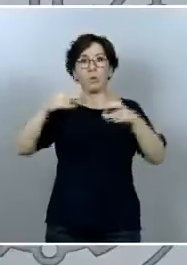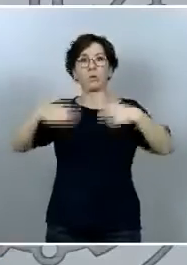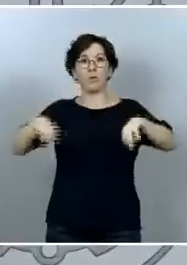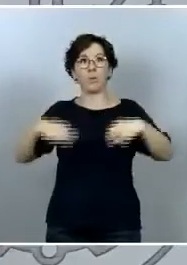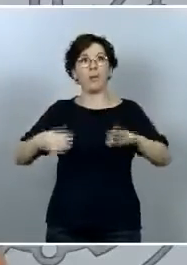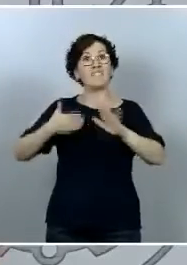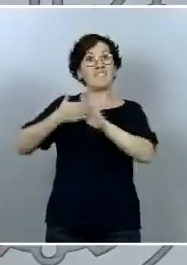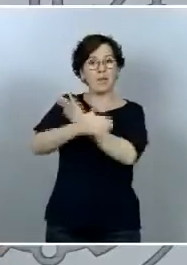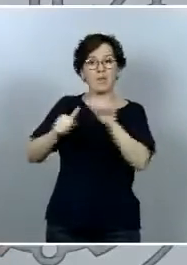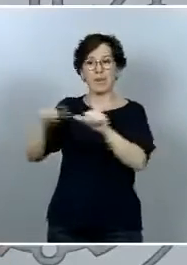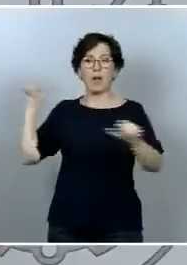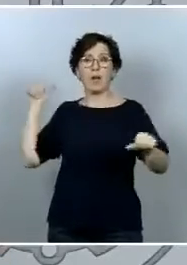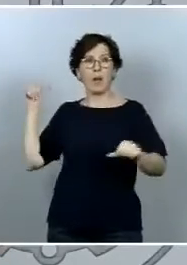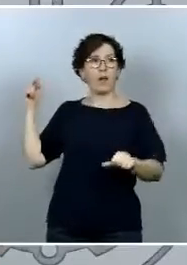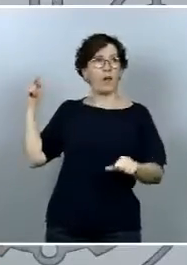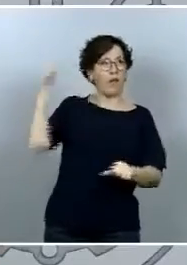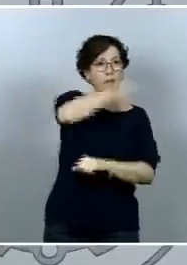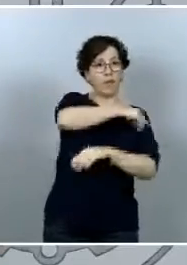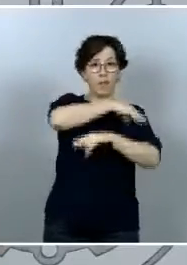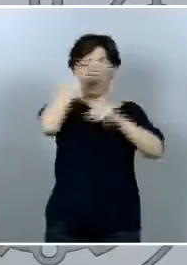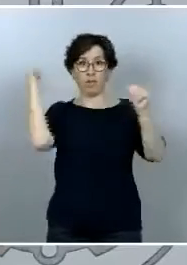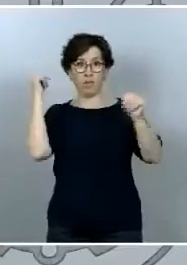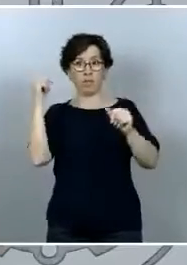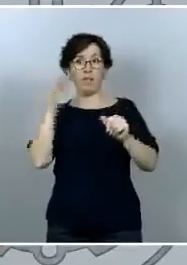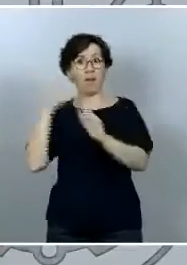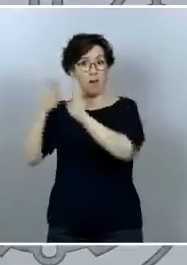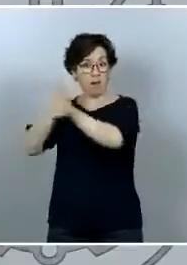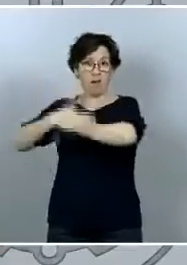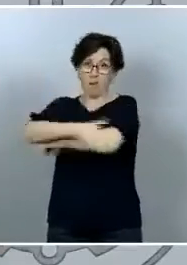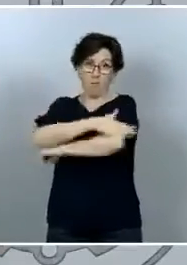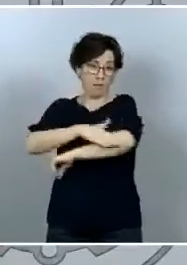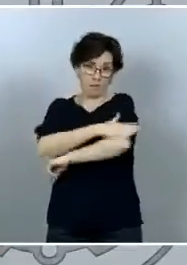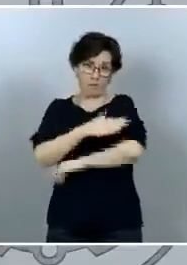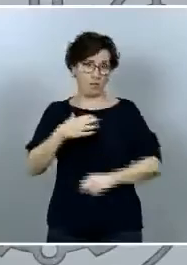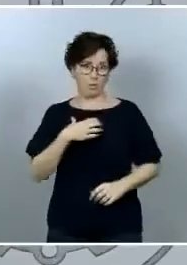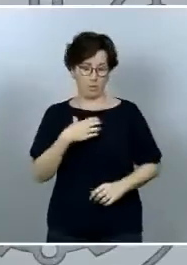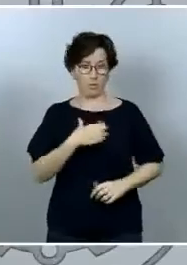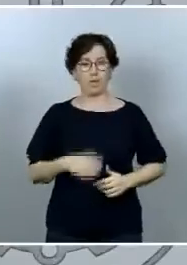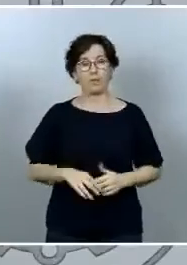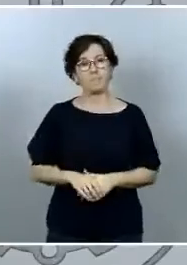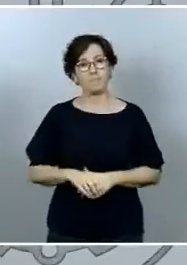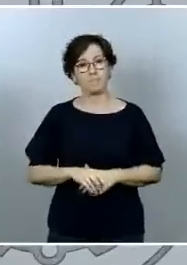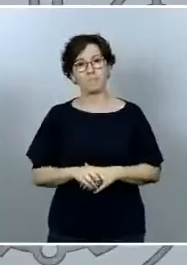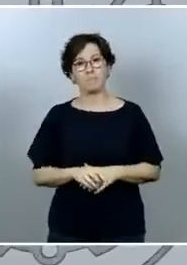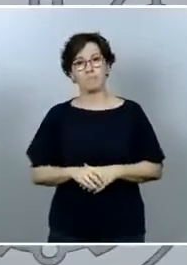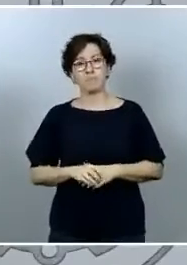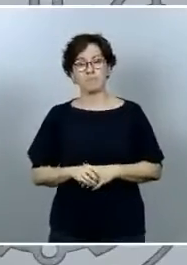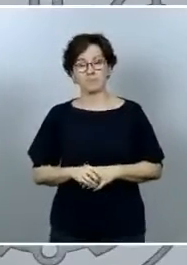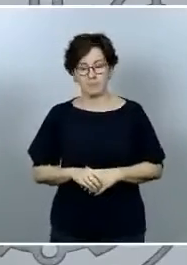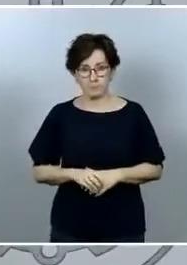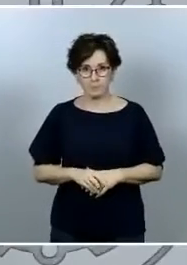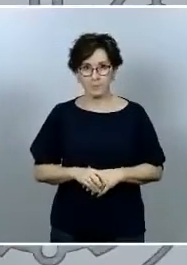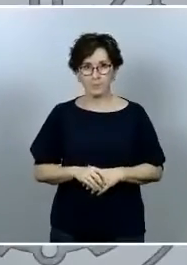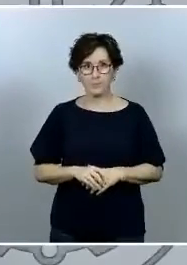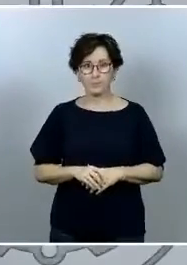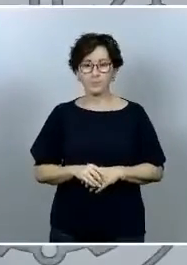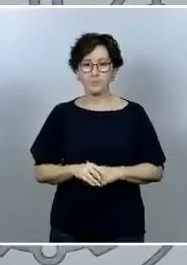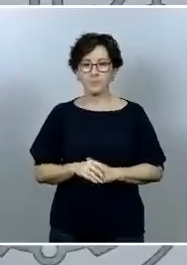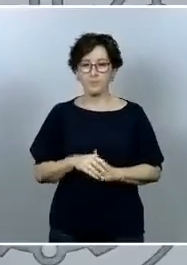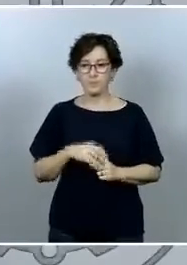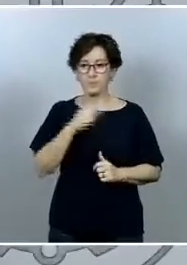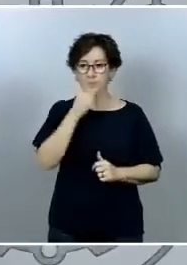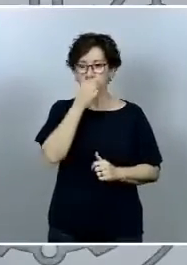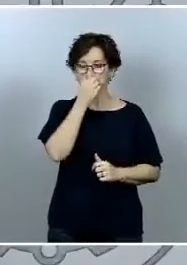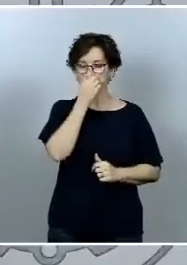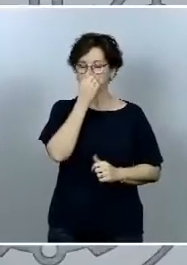ministro o las que el ministro hacía referencia en la última parte de su intervención si decirle que la